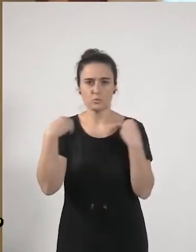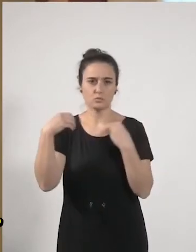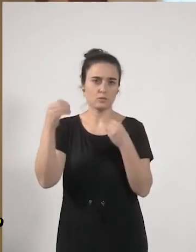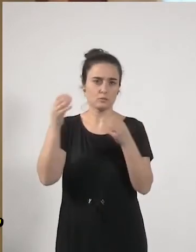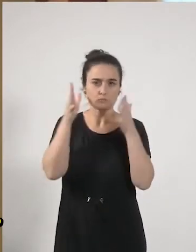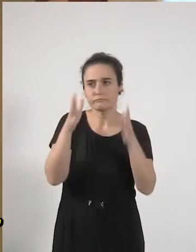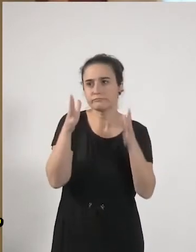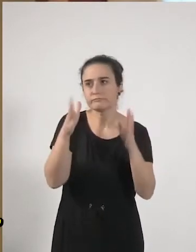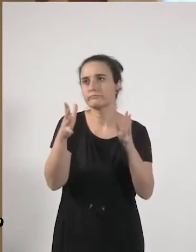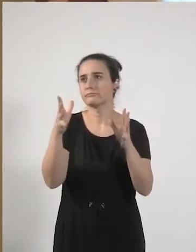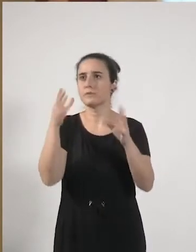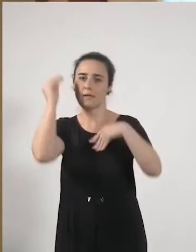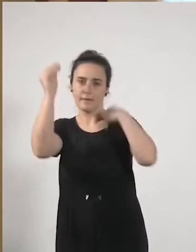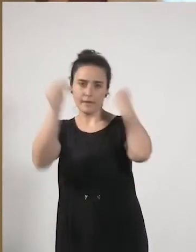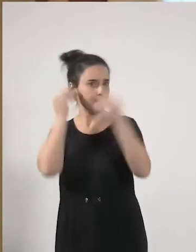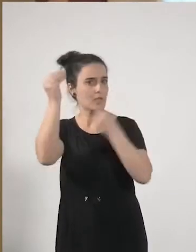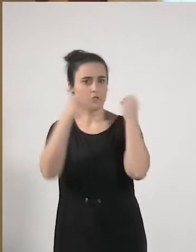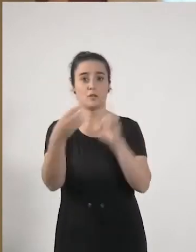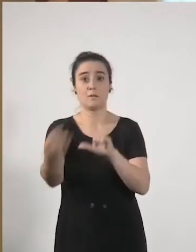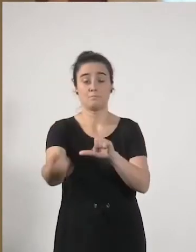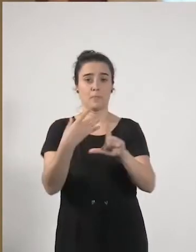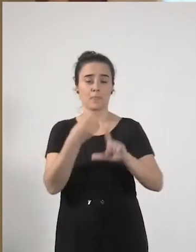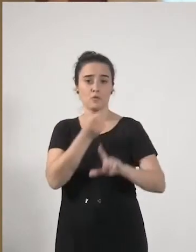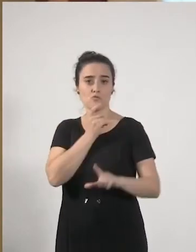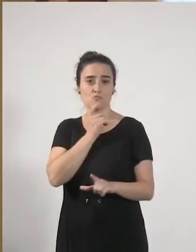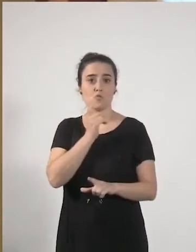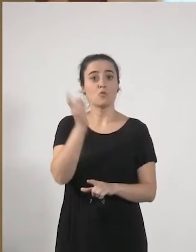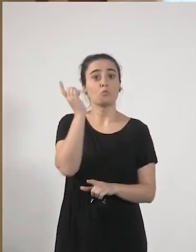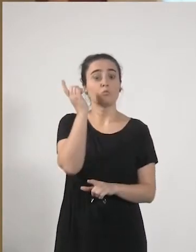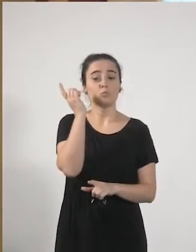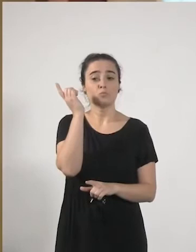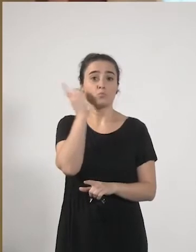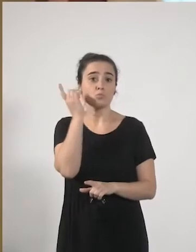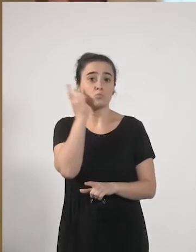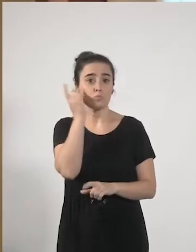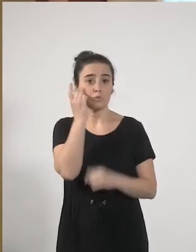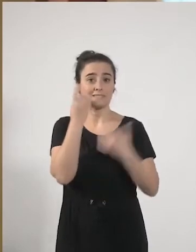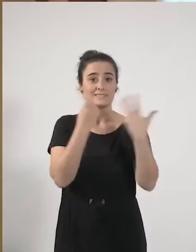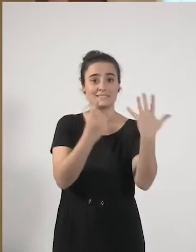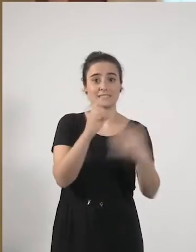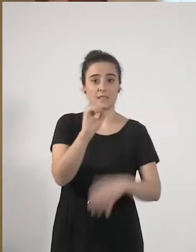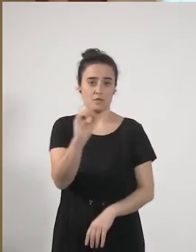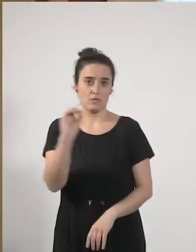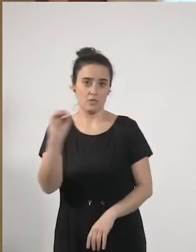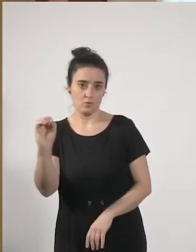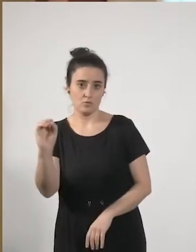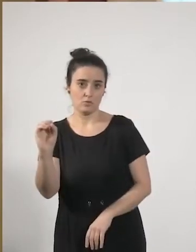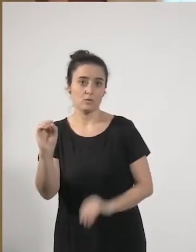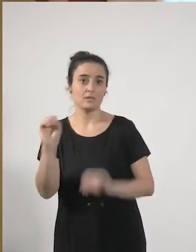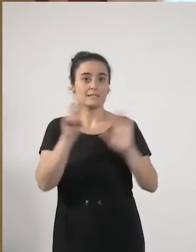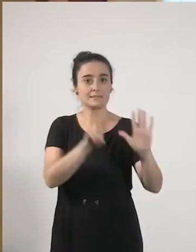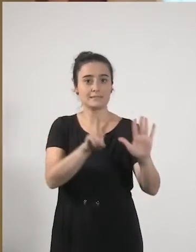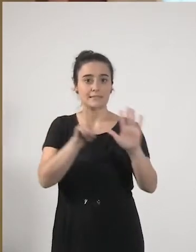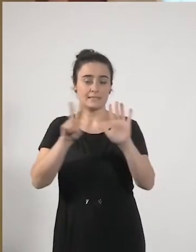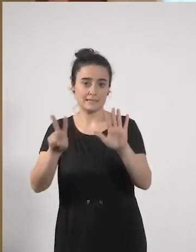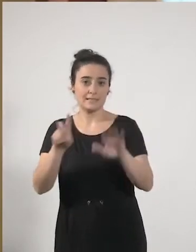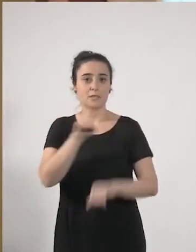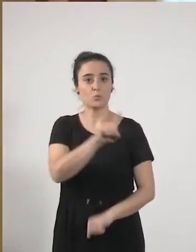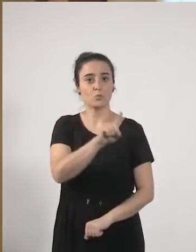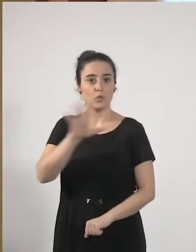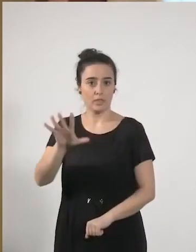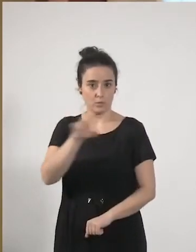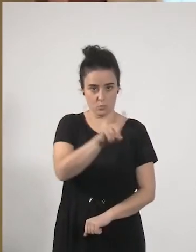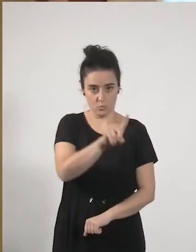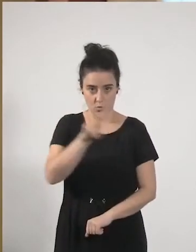cuestiones o reflexiones a través del número de teléfono 600-771-512